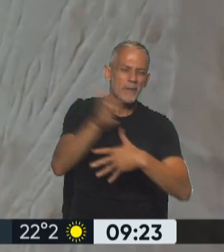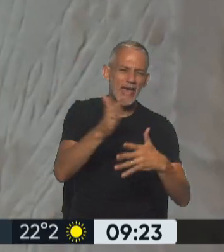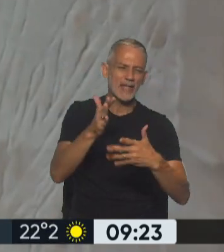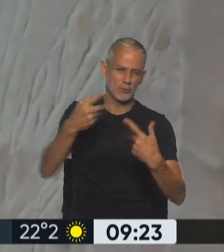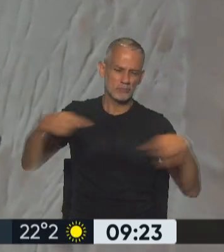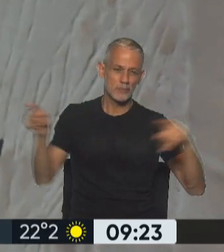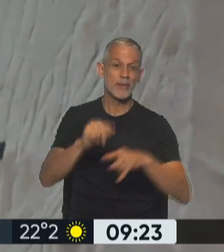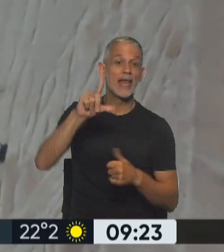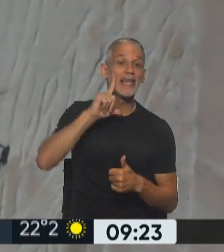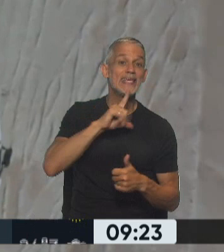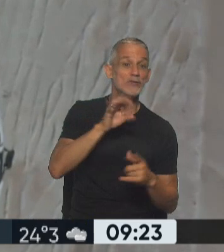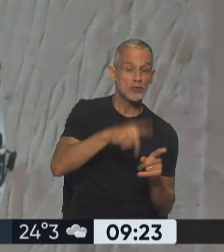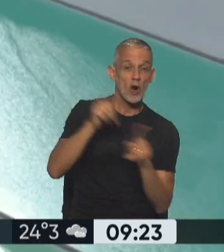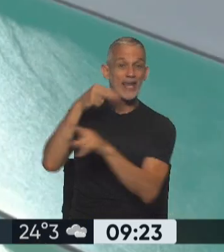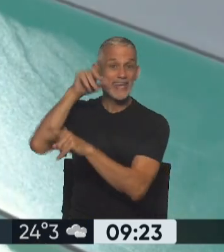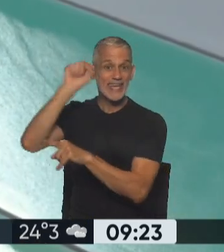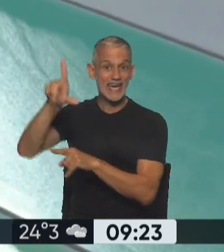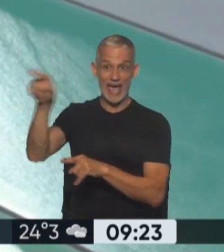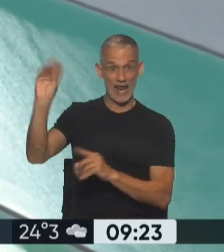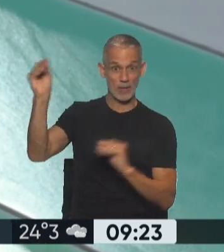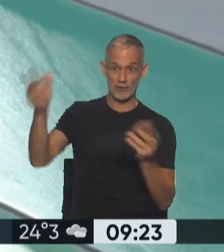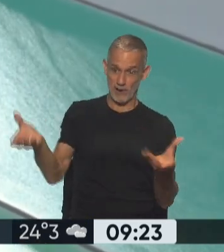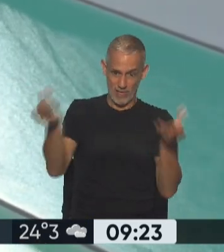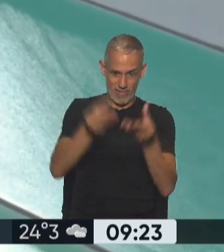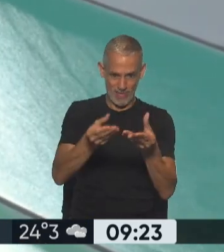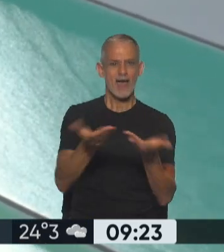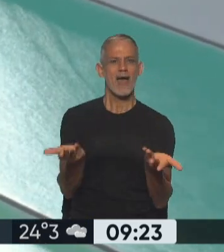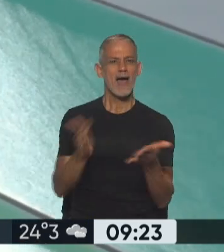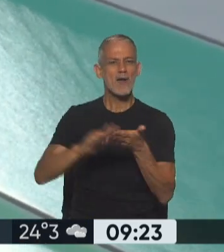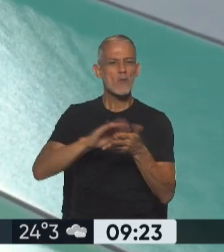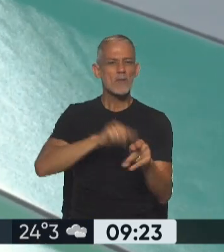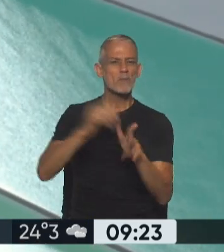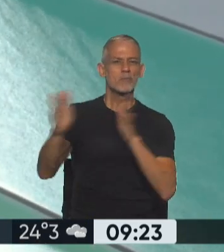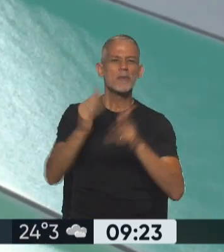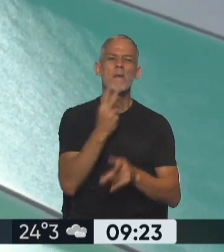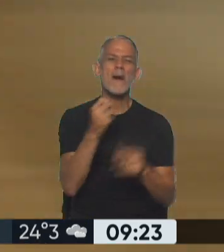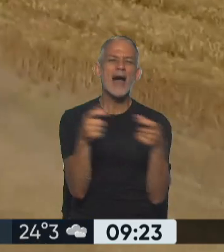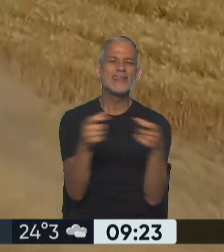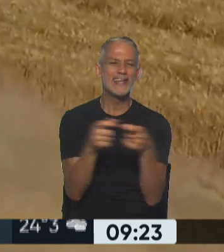y el níquel brasileño asoman como los protagonistas de la nueva era de las baterías.